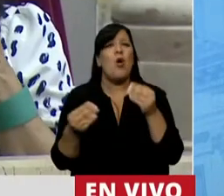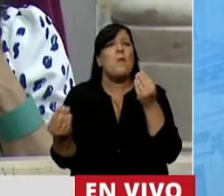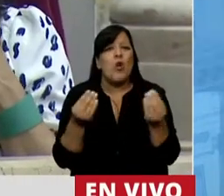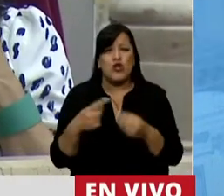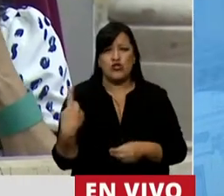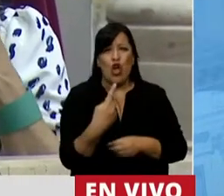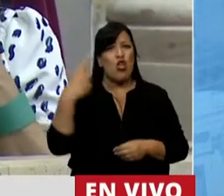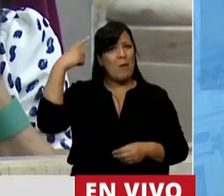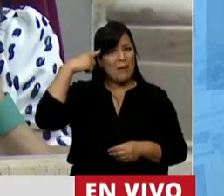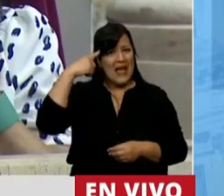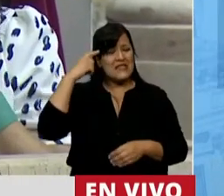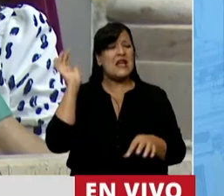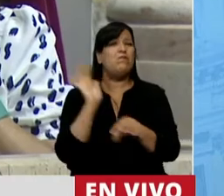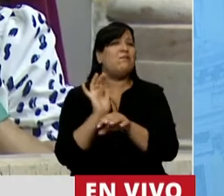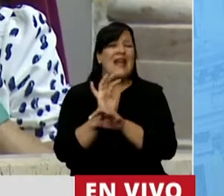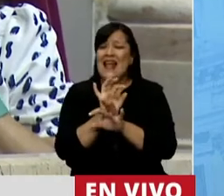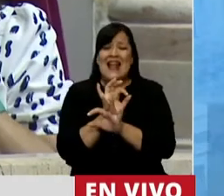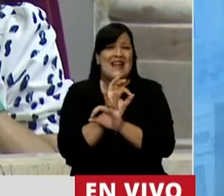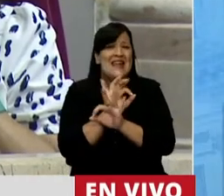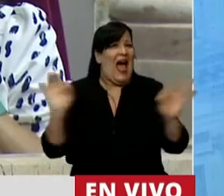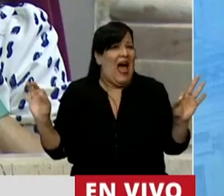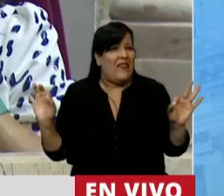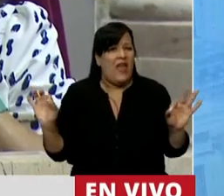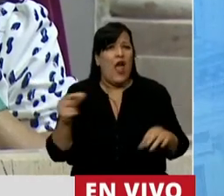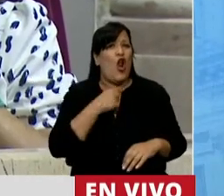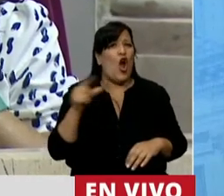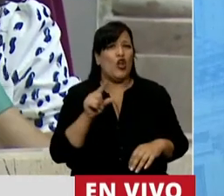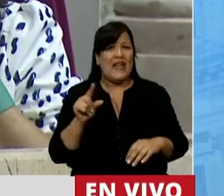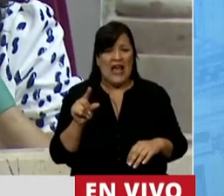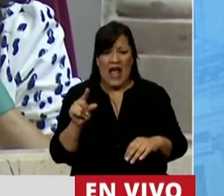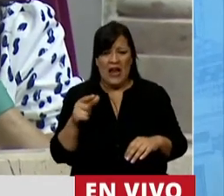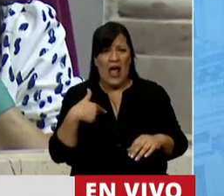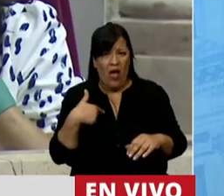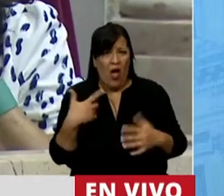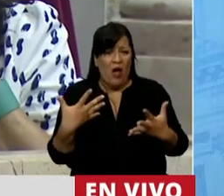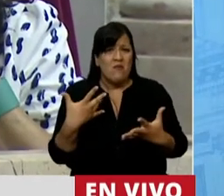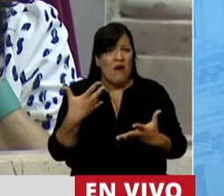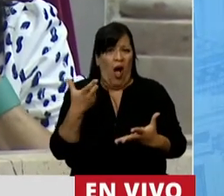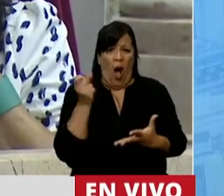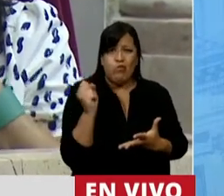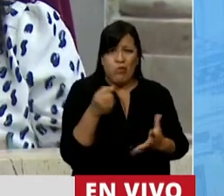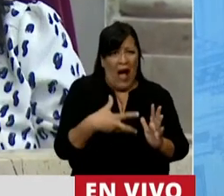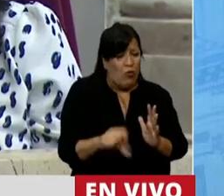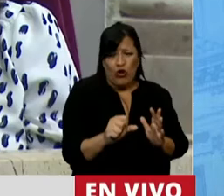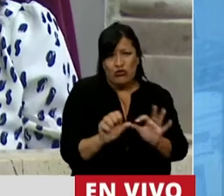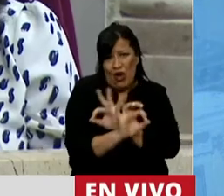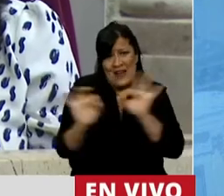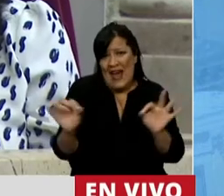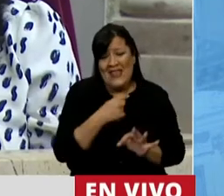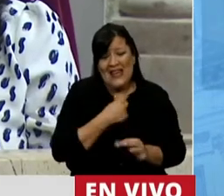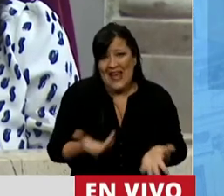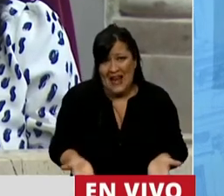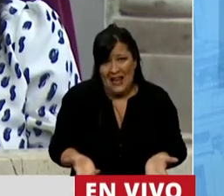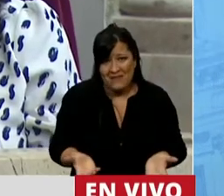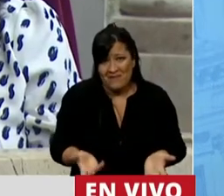pensamos que nadie, nadie quiere pasar por lo que significa la experiencia del aborto. Porque